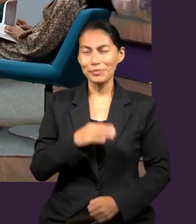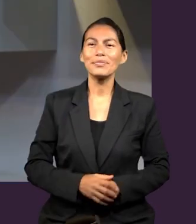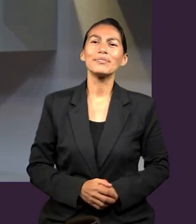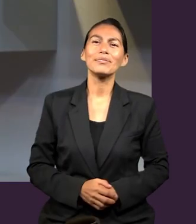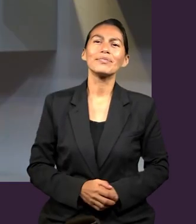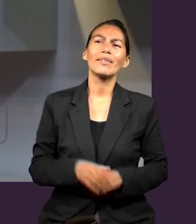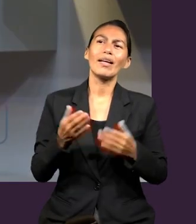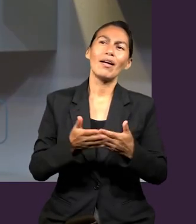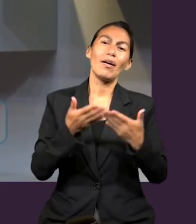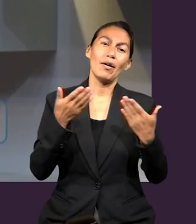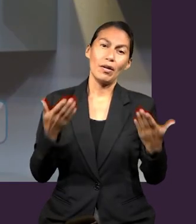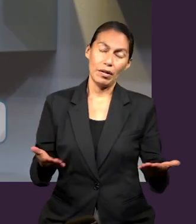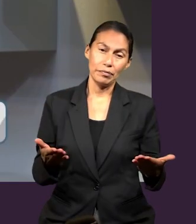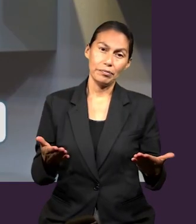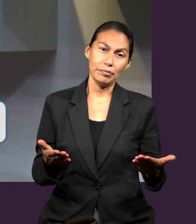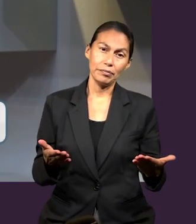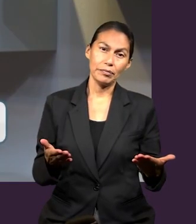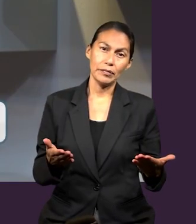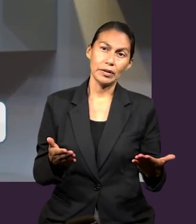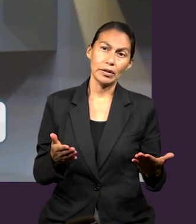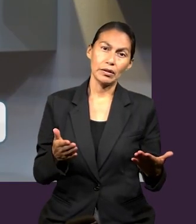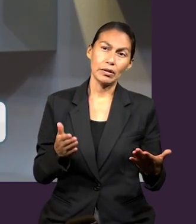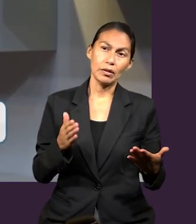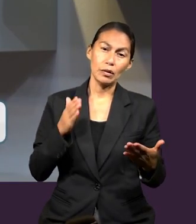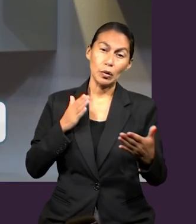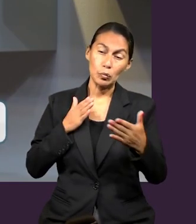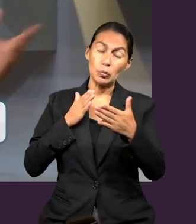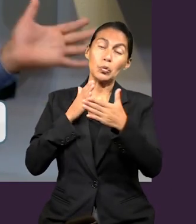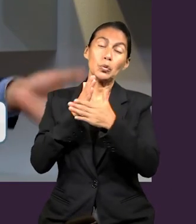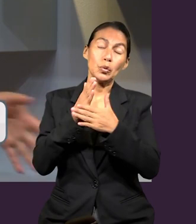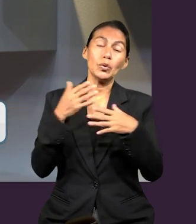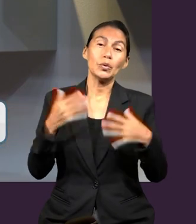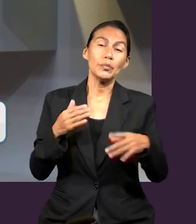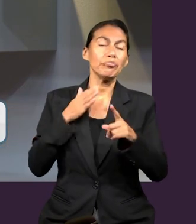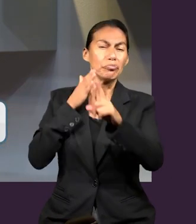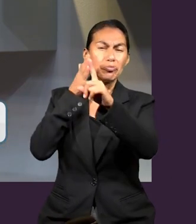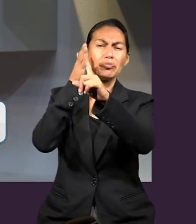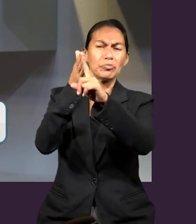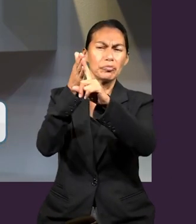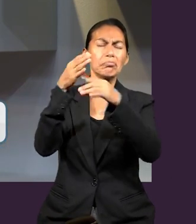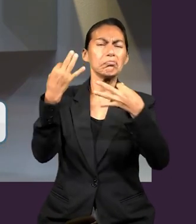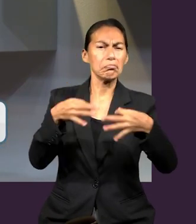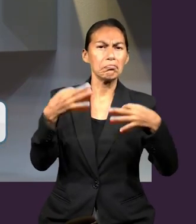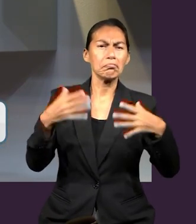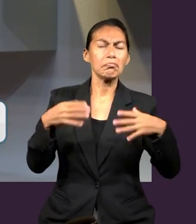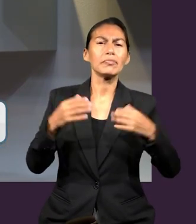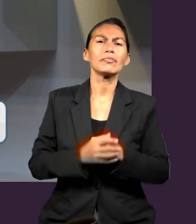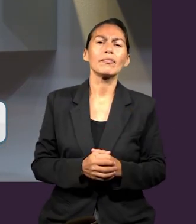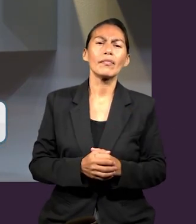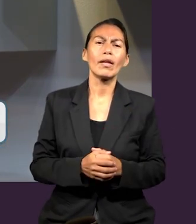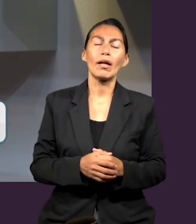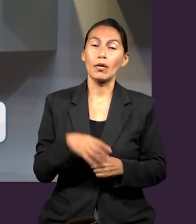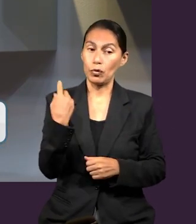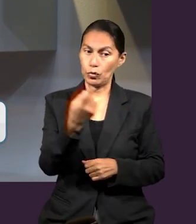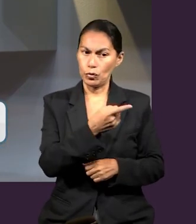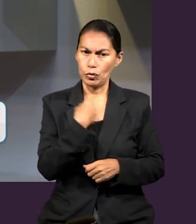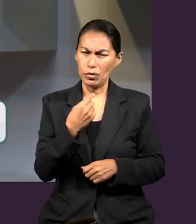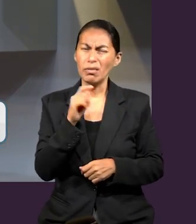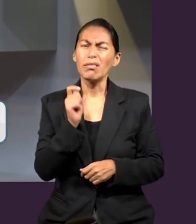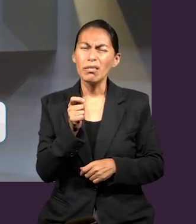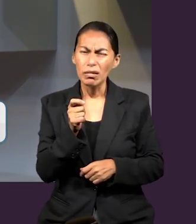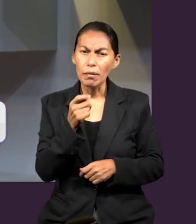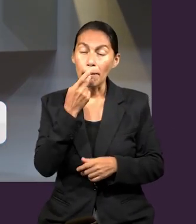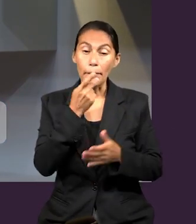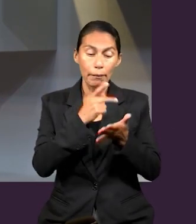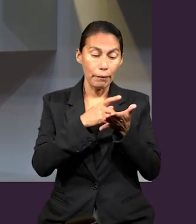enfrentamos uno de los desafíos más grandes. Y digo enfrentamos porque el apóstol Pablo